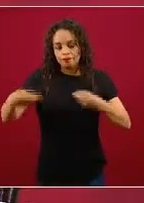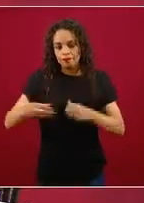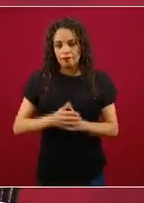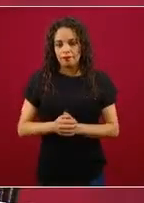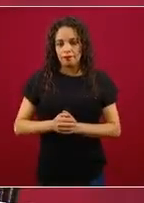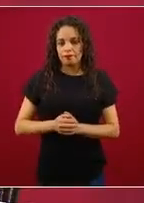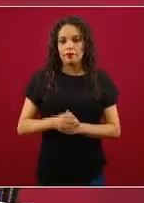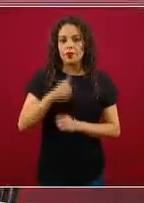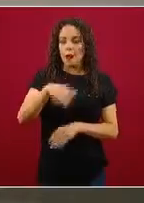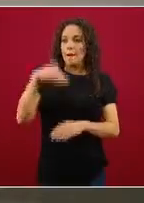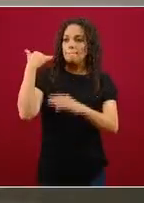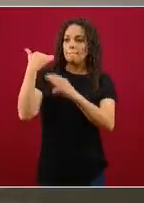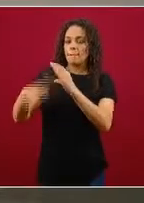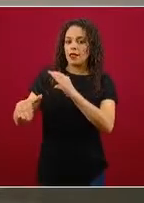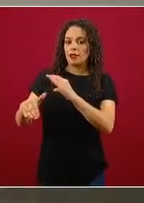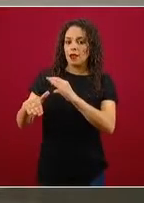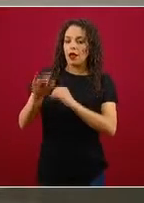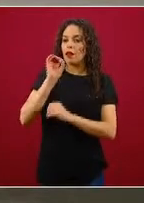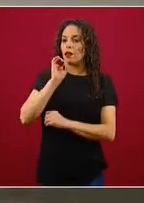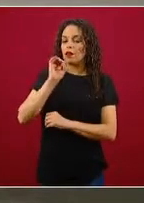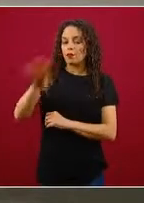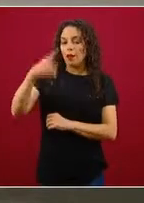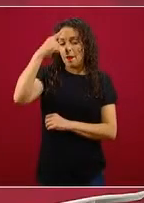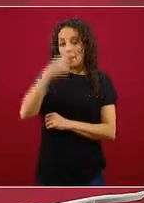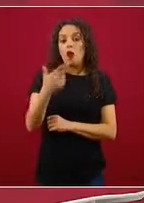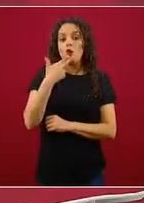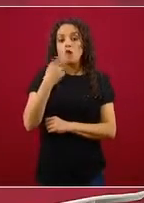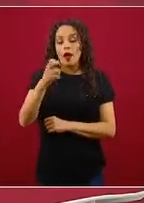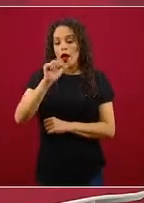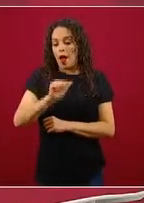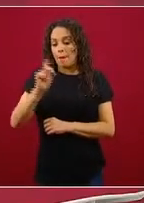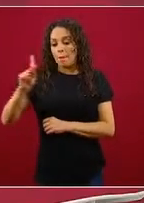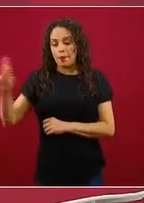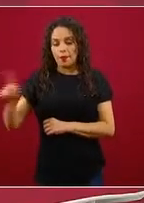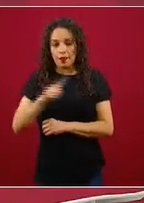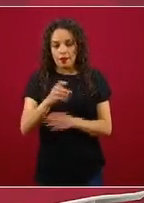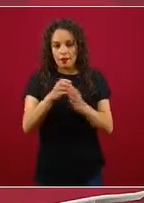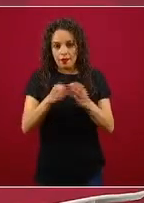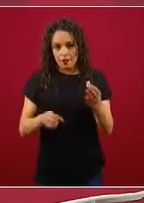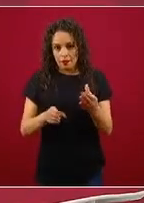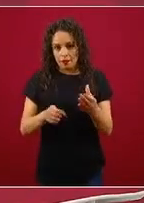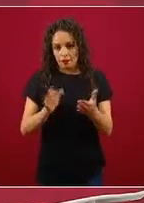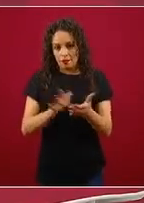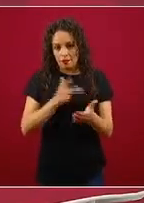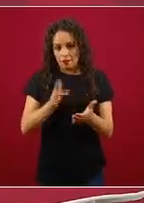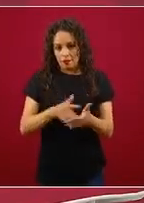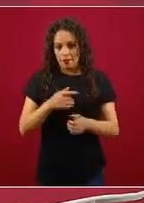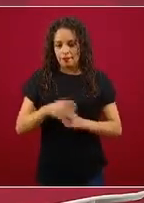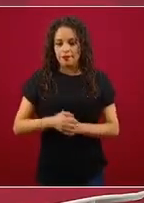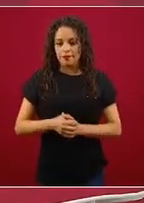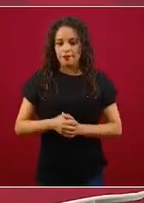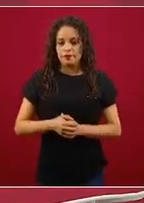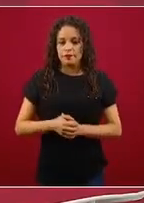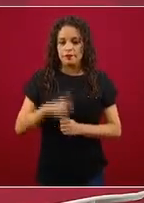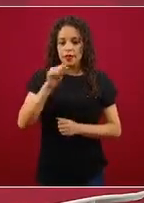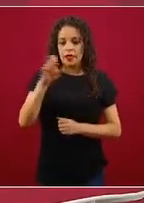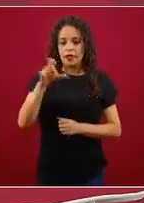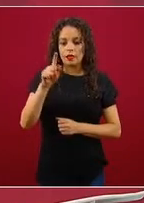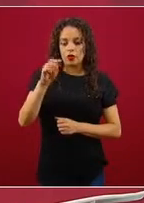mensaje para usar este dispositivo que también se actualiza, el texto SMS